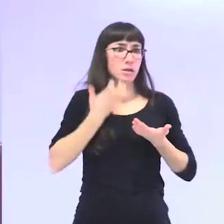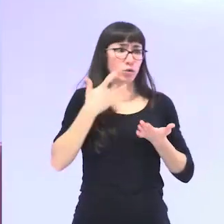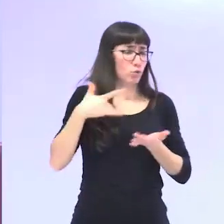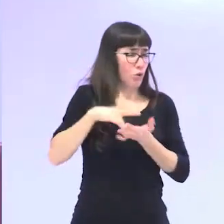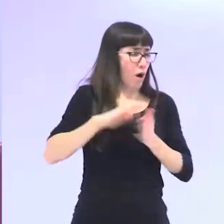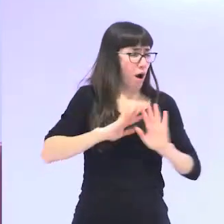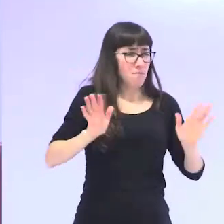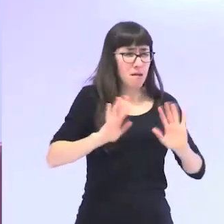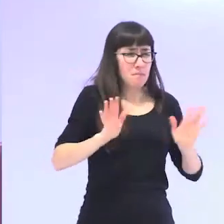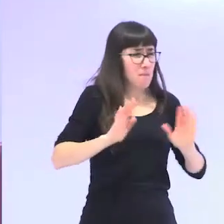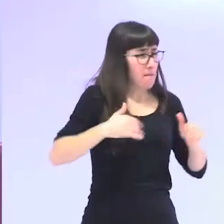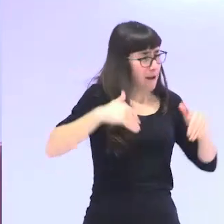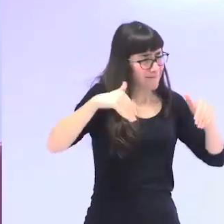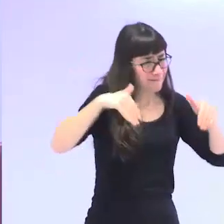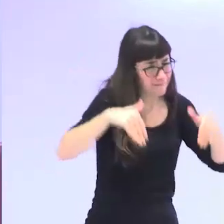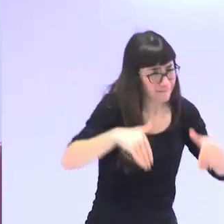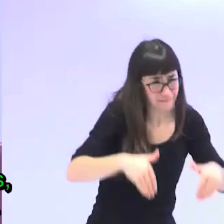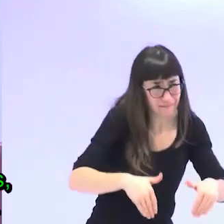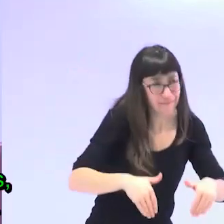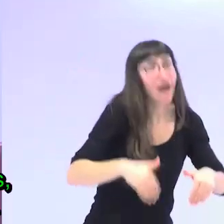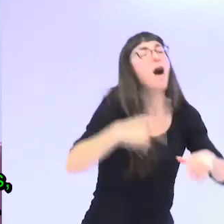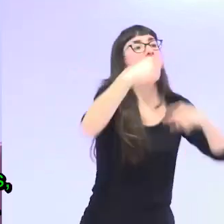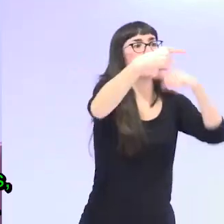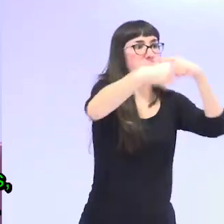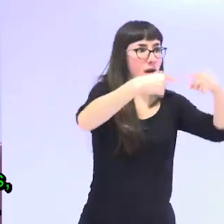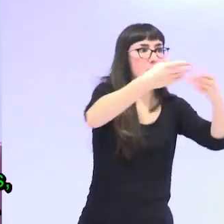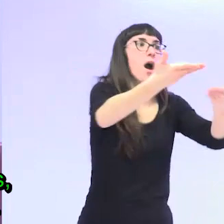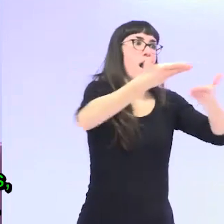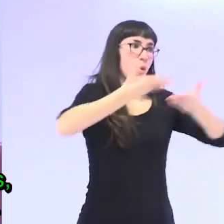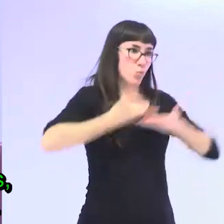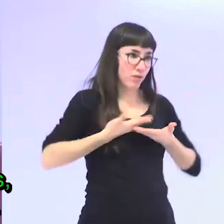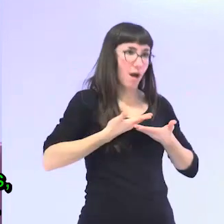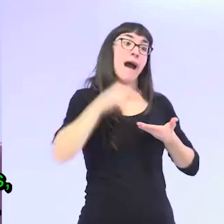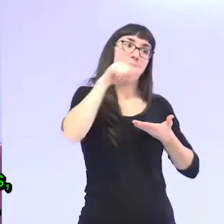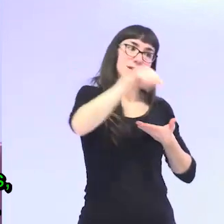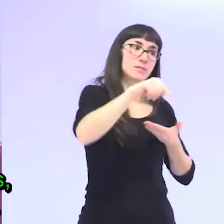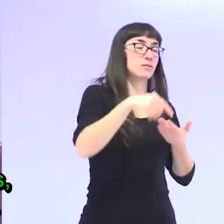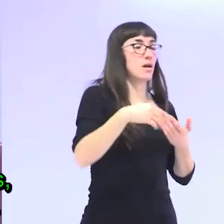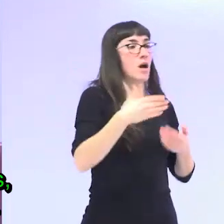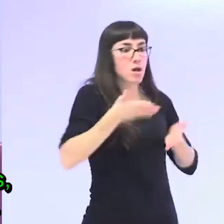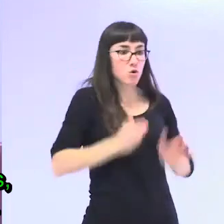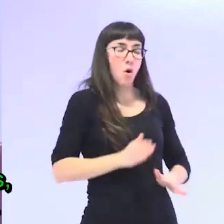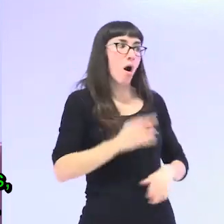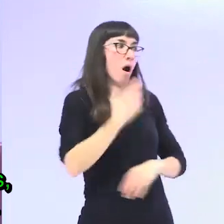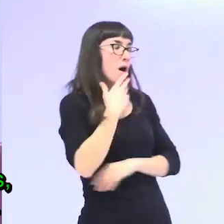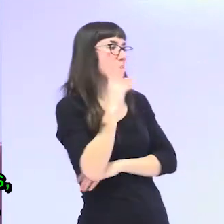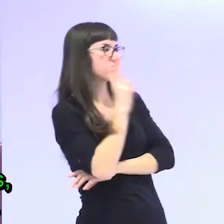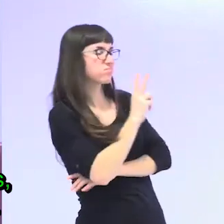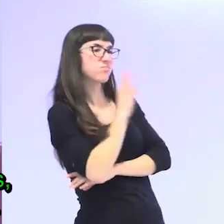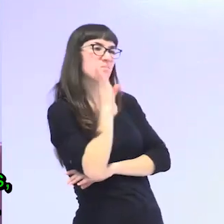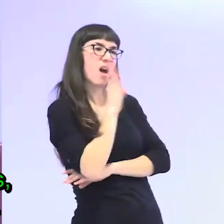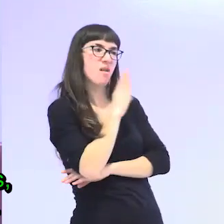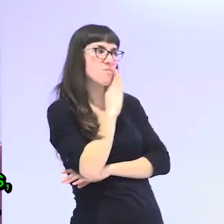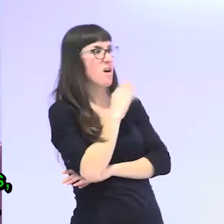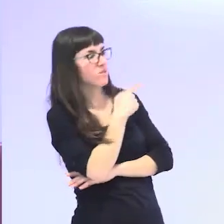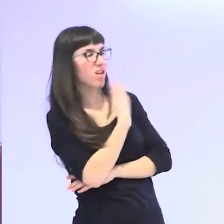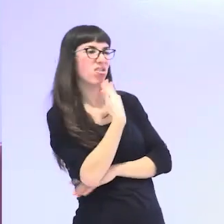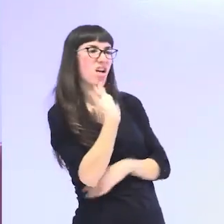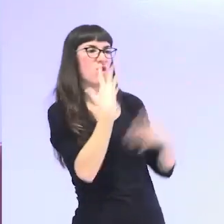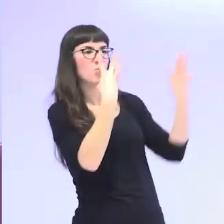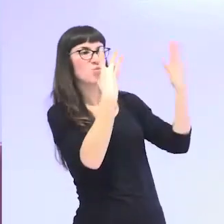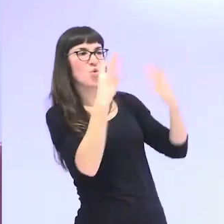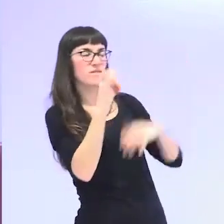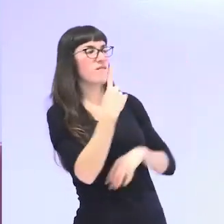más entonces ya la familia dice lo mismo mamá que tiene ya 90 años hay que ponerle una ayuda a domicilio lo mismo lo mismo